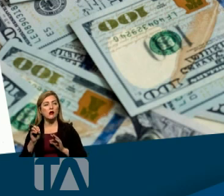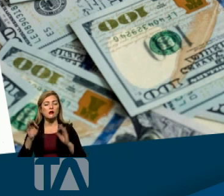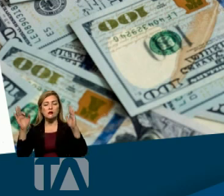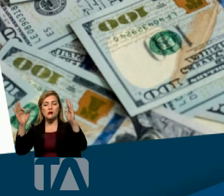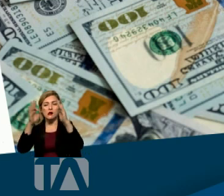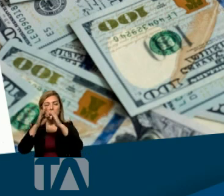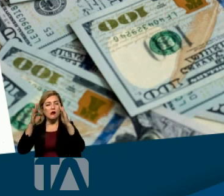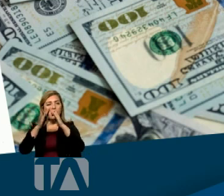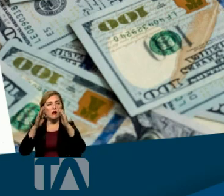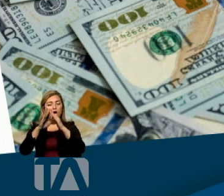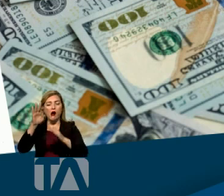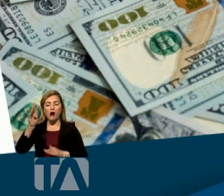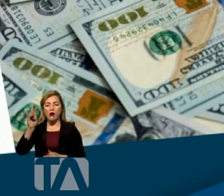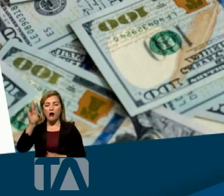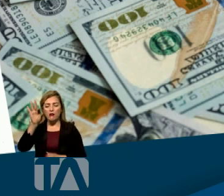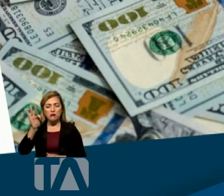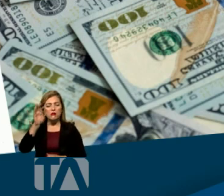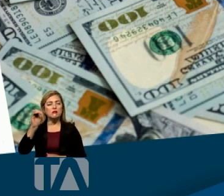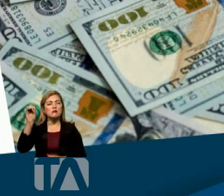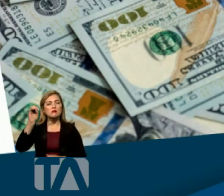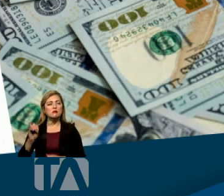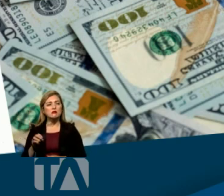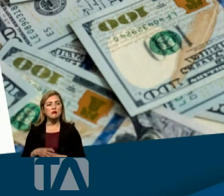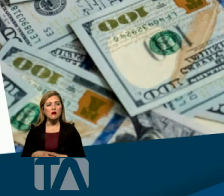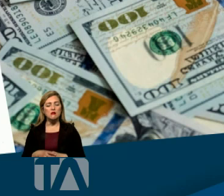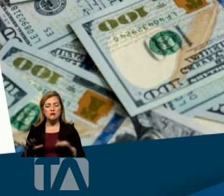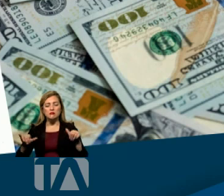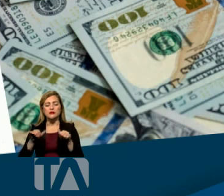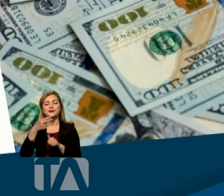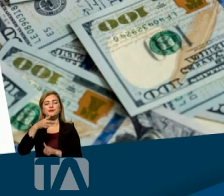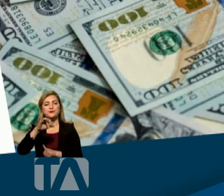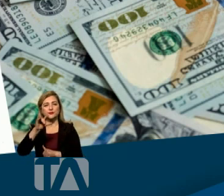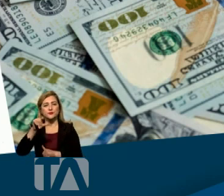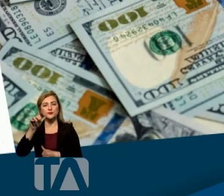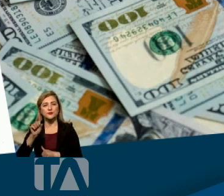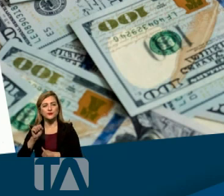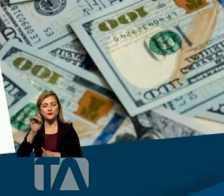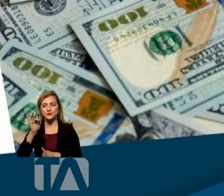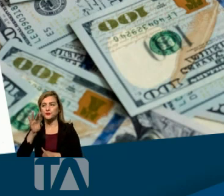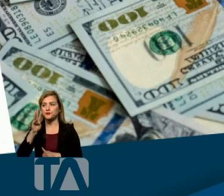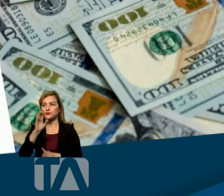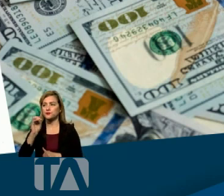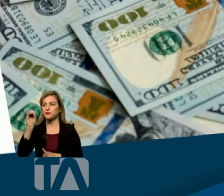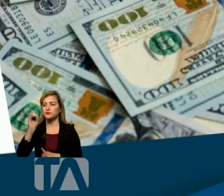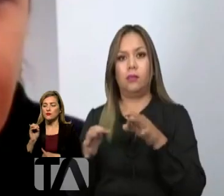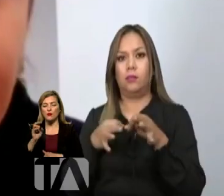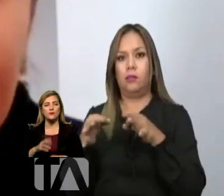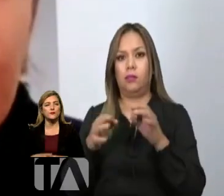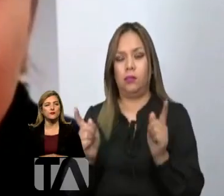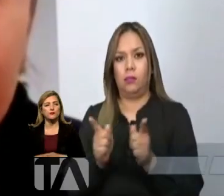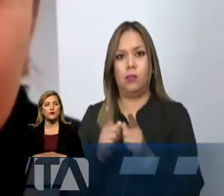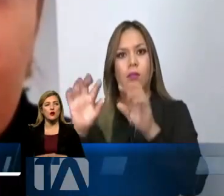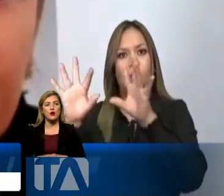administración zonal Tumbaco, un 79%. Y la administración zonal Valle Los Chillos, un 86%.